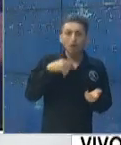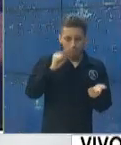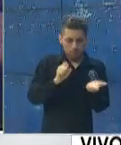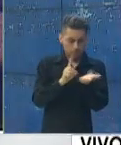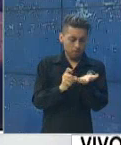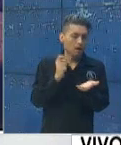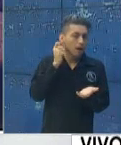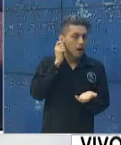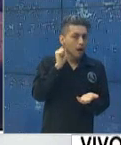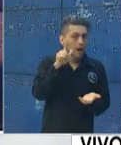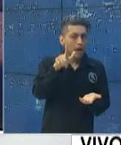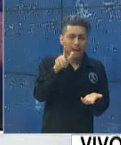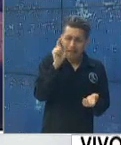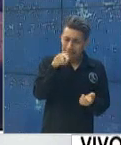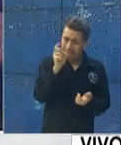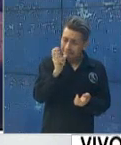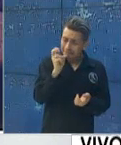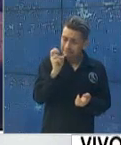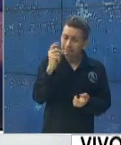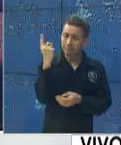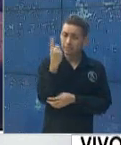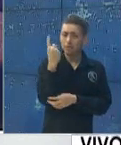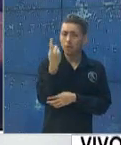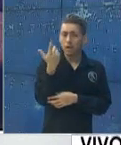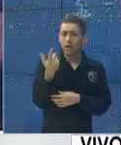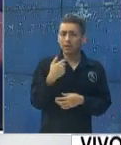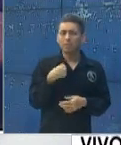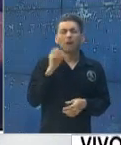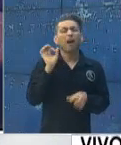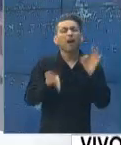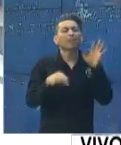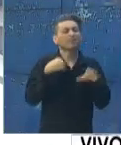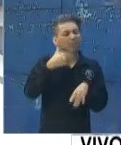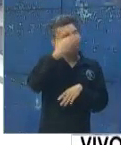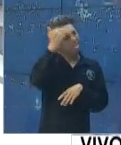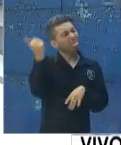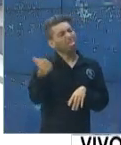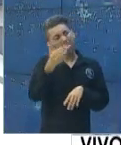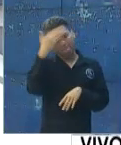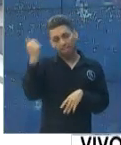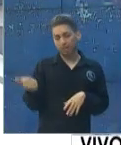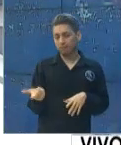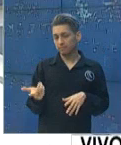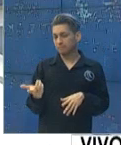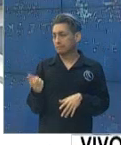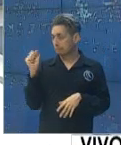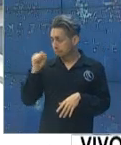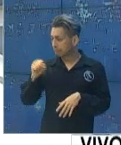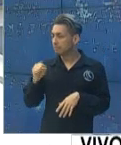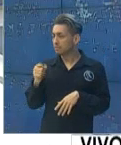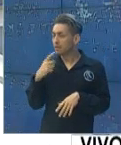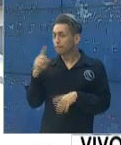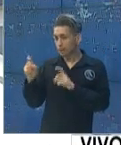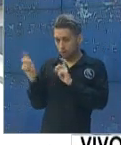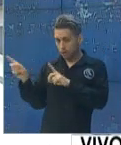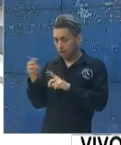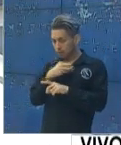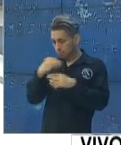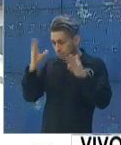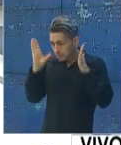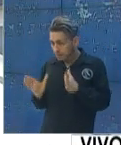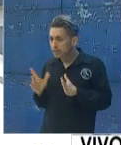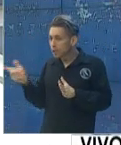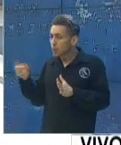podamos. Eso es muy importante y muchas veces lo olvidamos, ¿verdad? Por supuesto. Señora ministra, ¿hay algo que usted quiera